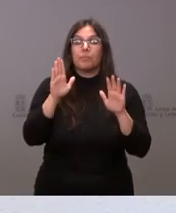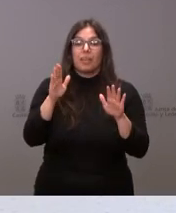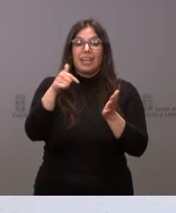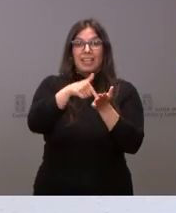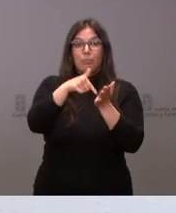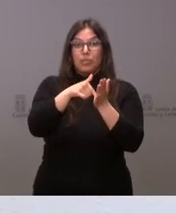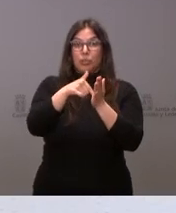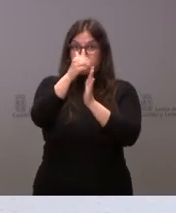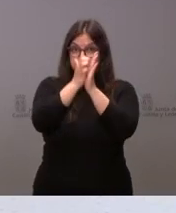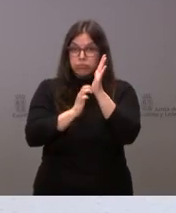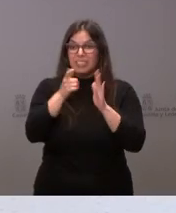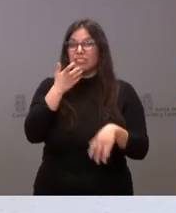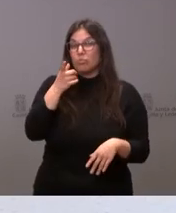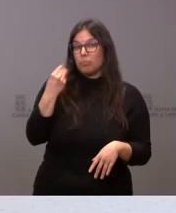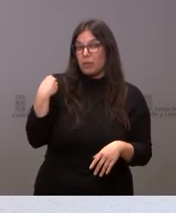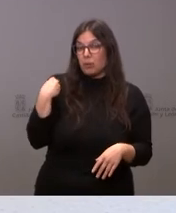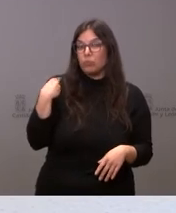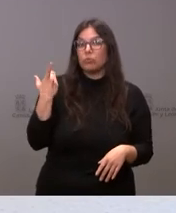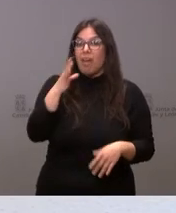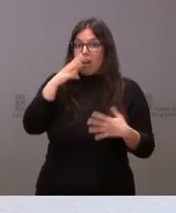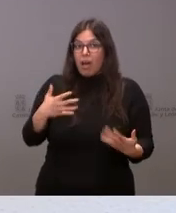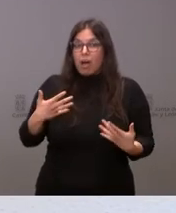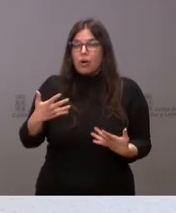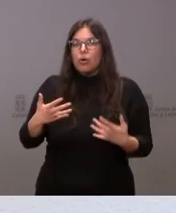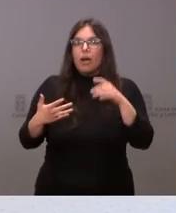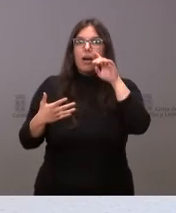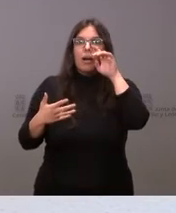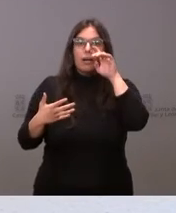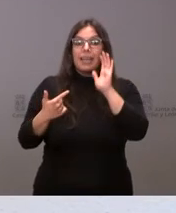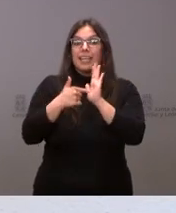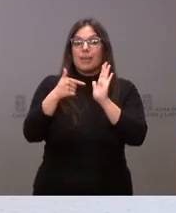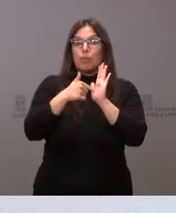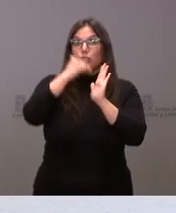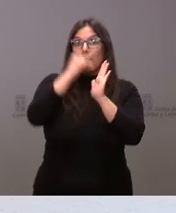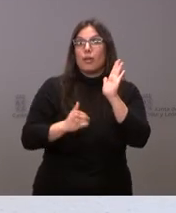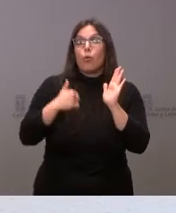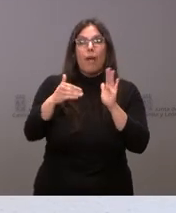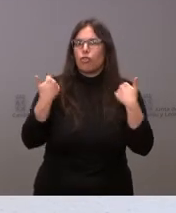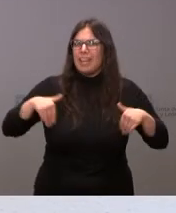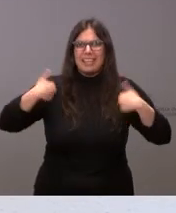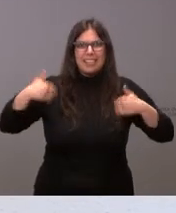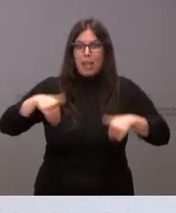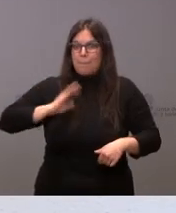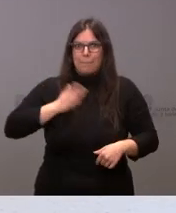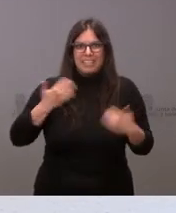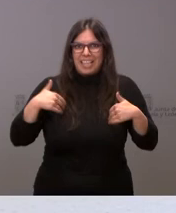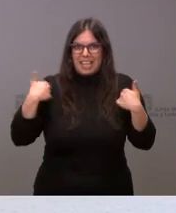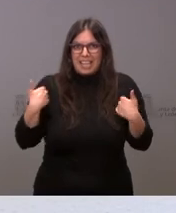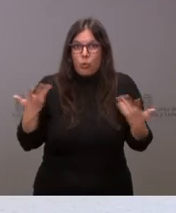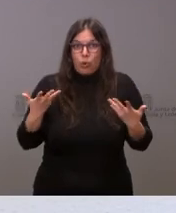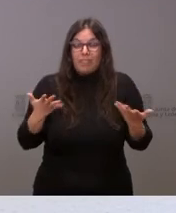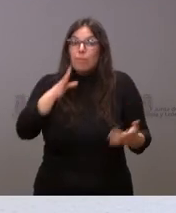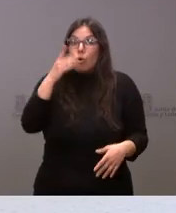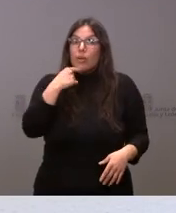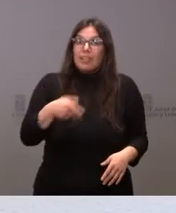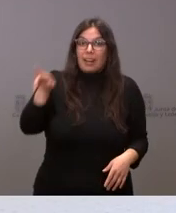impuestos, si usted me preguntara en estos momentos en qué momento habría que aplicarlo, de manera inmediata, lo más rápido posible. Porque, vuelvo a